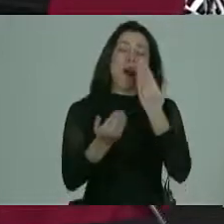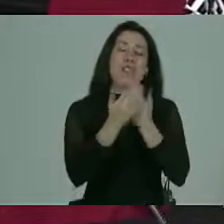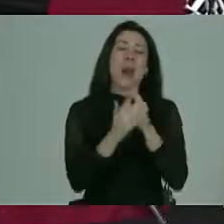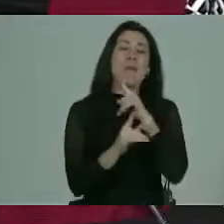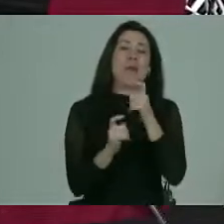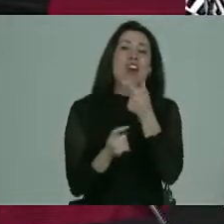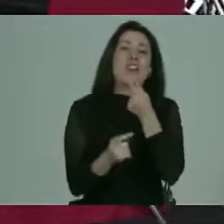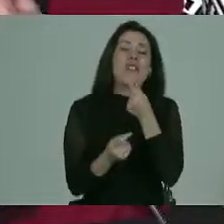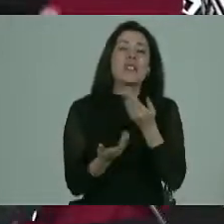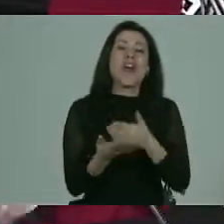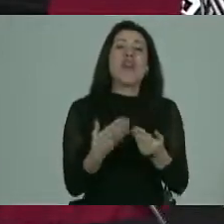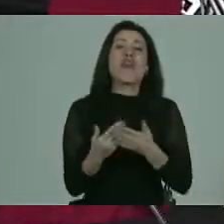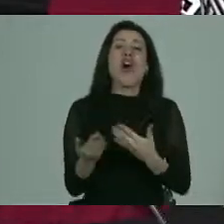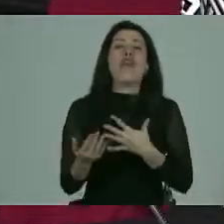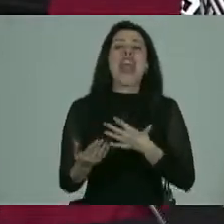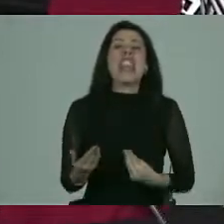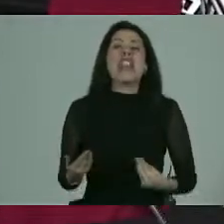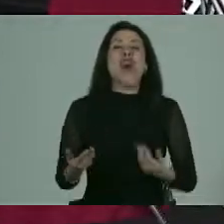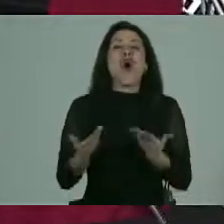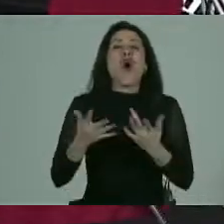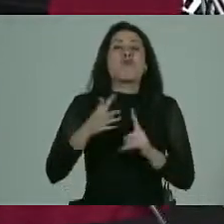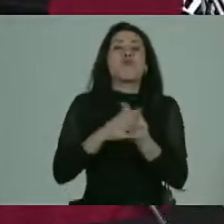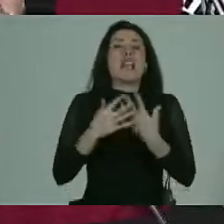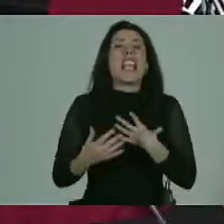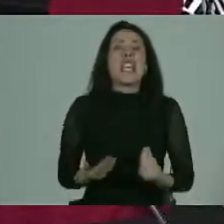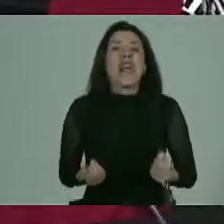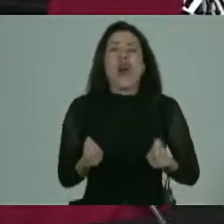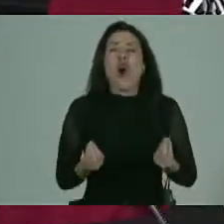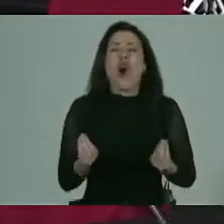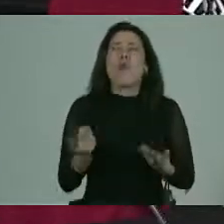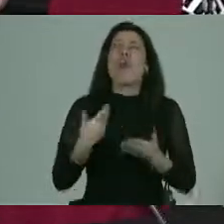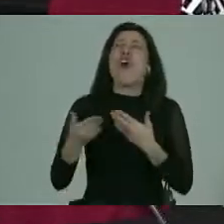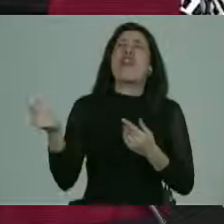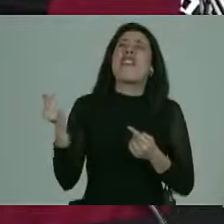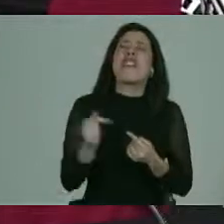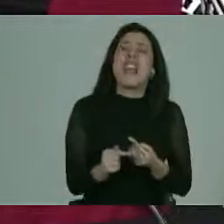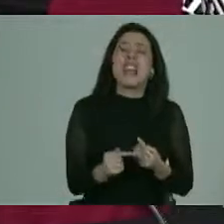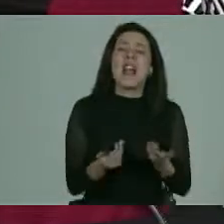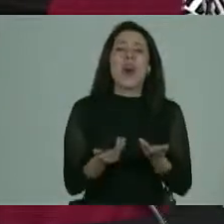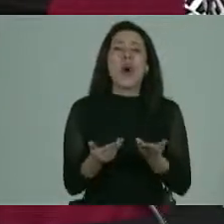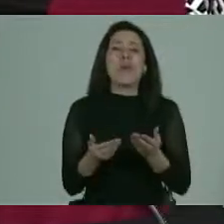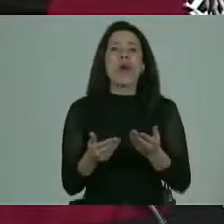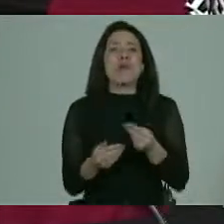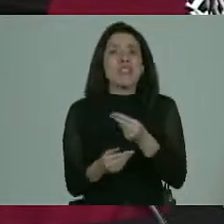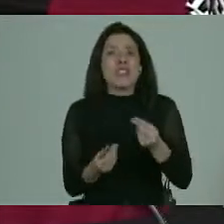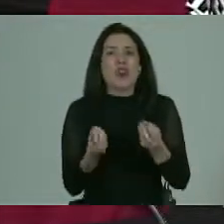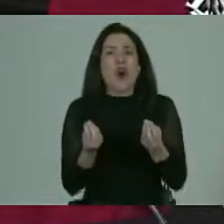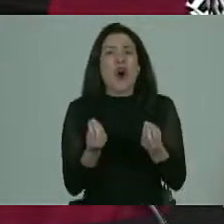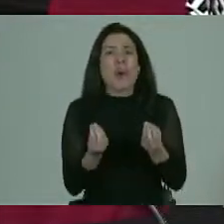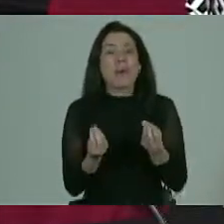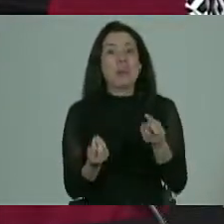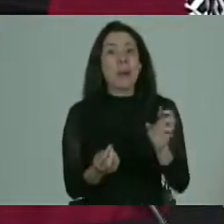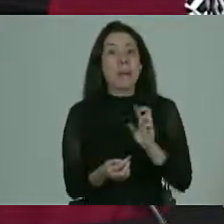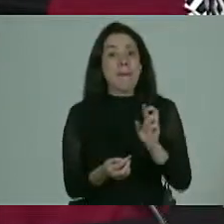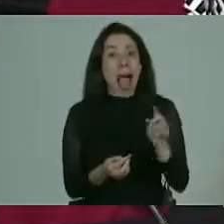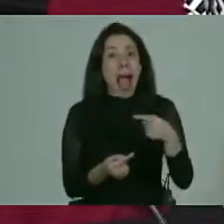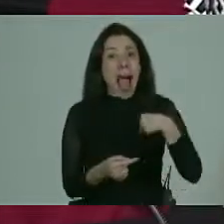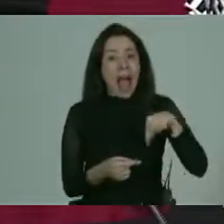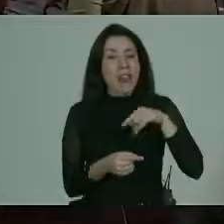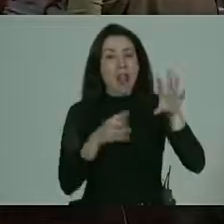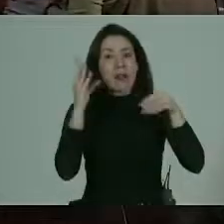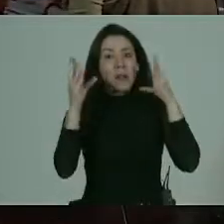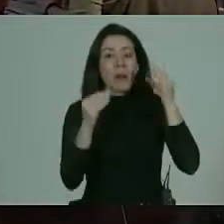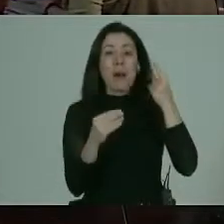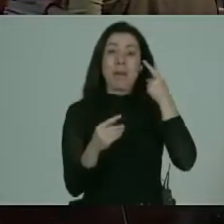preguntas tan simples como de dónde vienen los hijos cómo se tiene actividad sexual pero una manera en que los papás pudieran tener